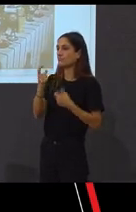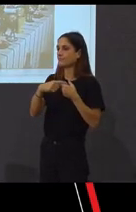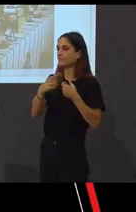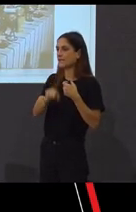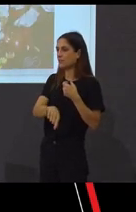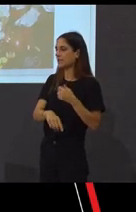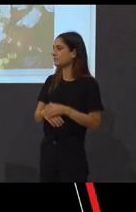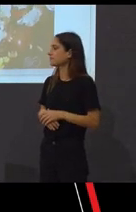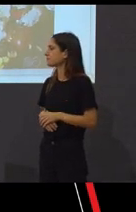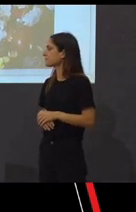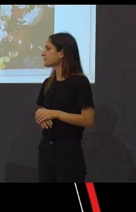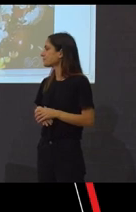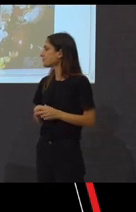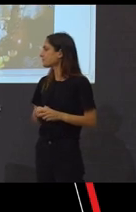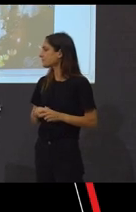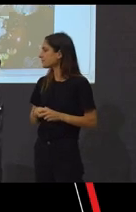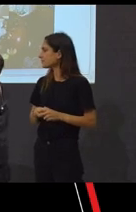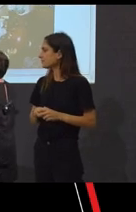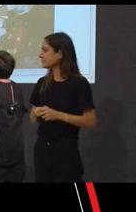Caldiño Pedro Madruga.